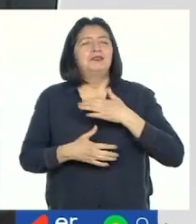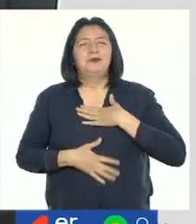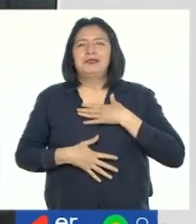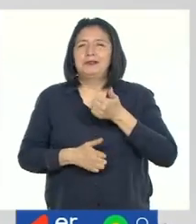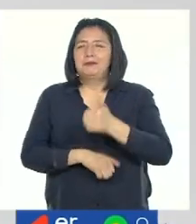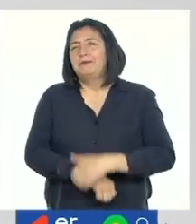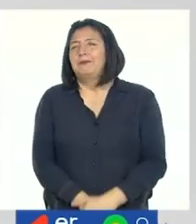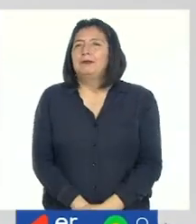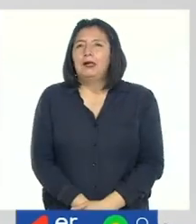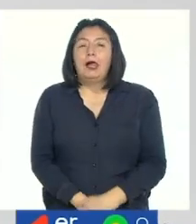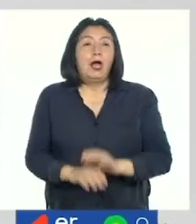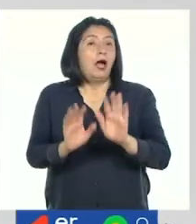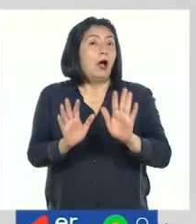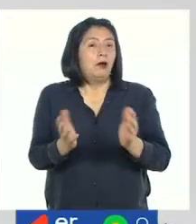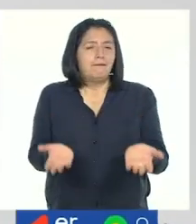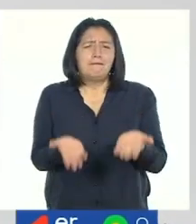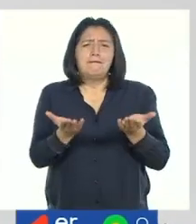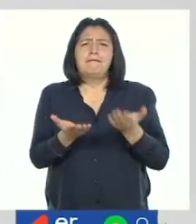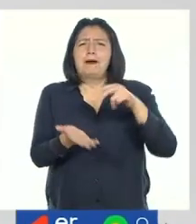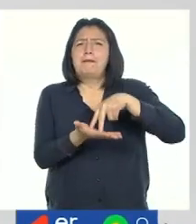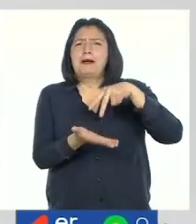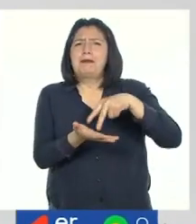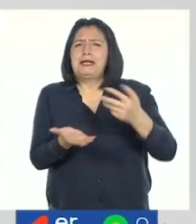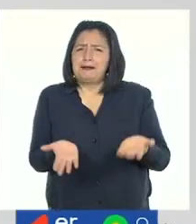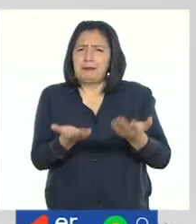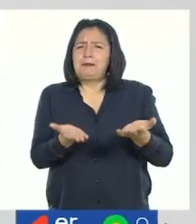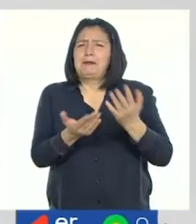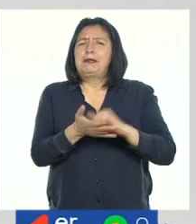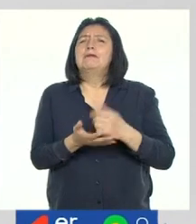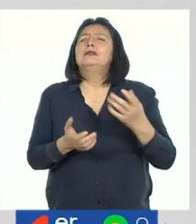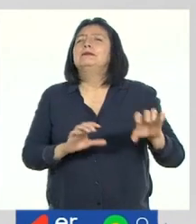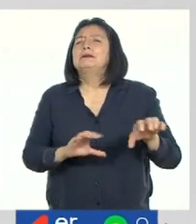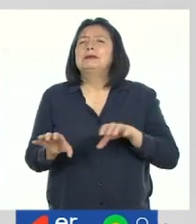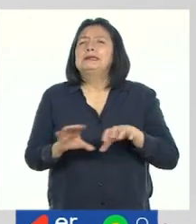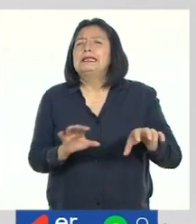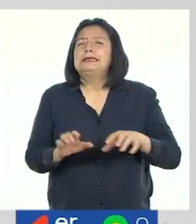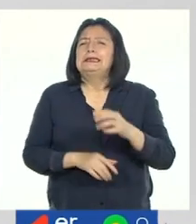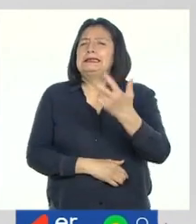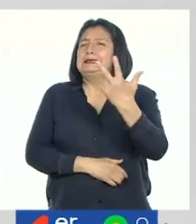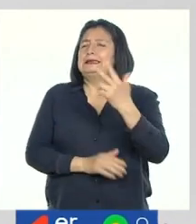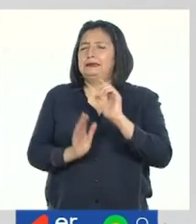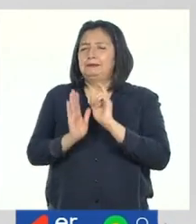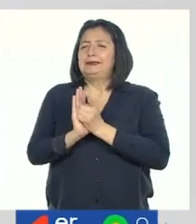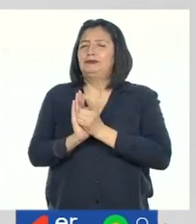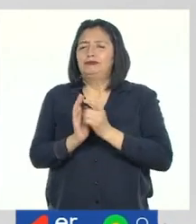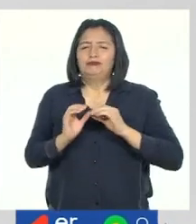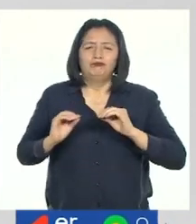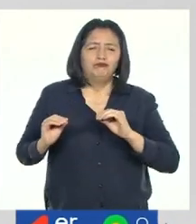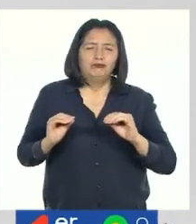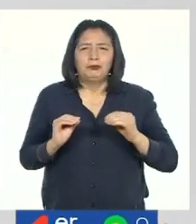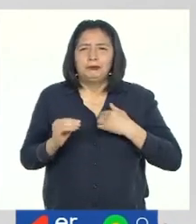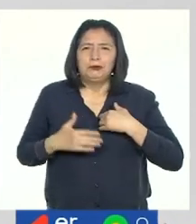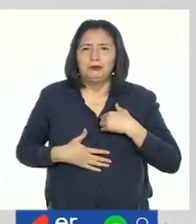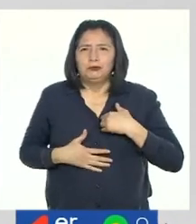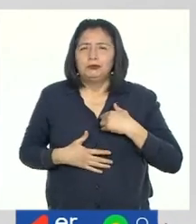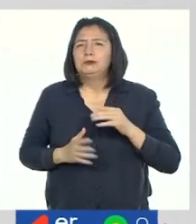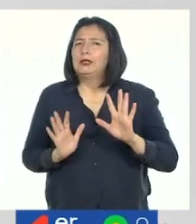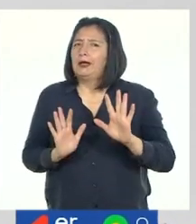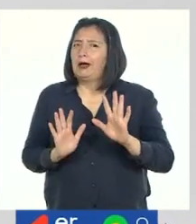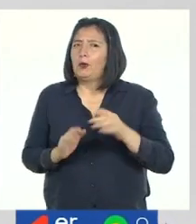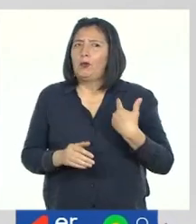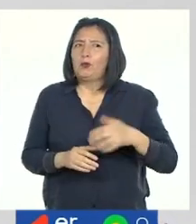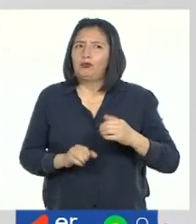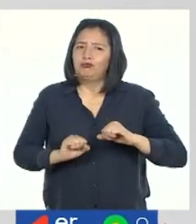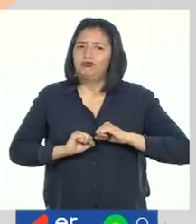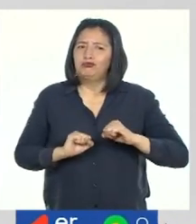divertido. Ahora pongámonos de pie porque vamos a realizar tres minutos de Movimiento con Intención. Este